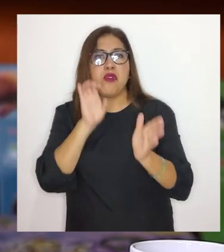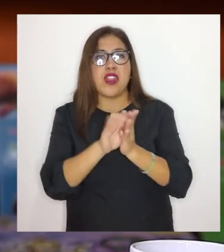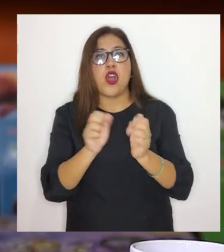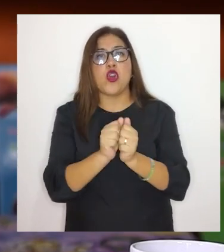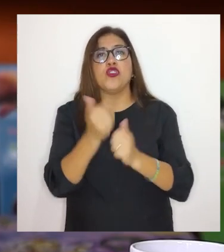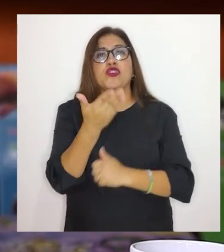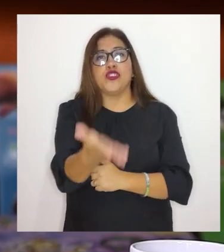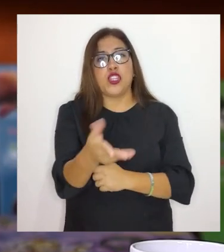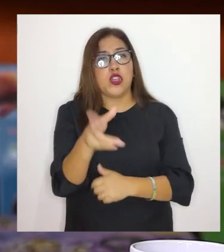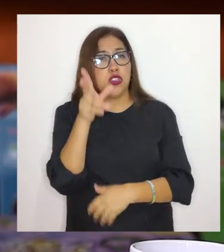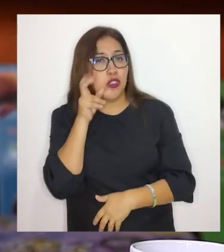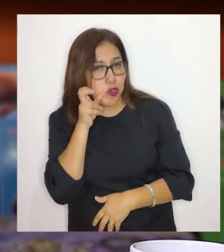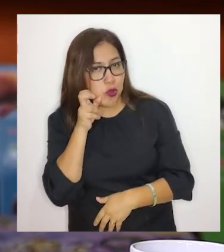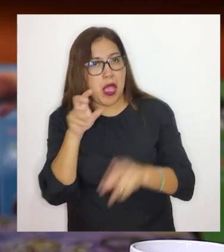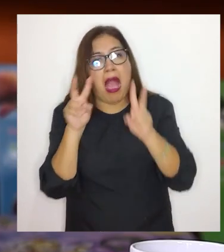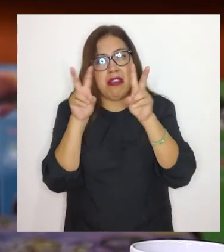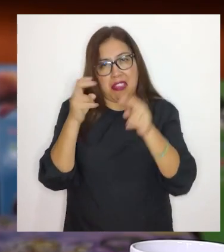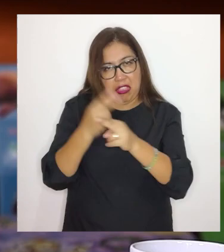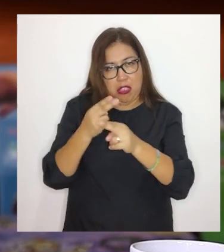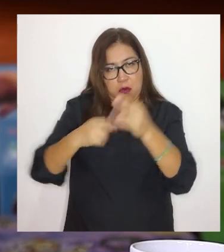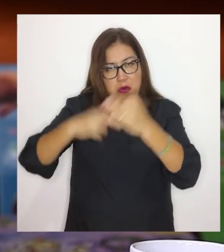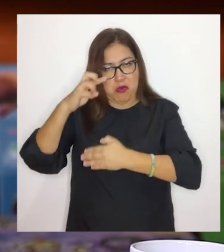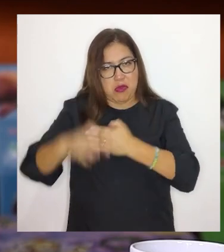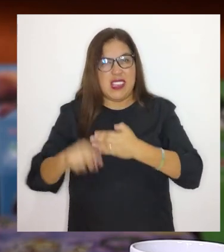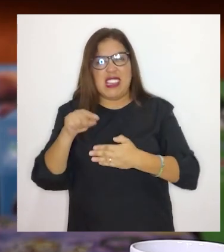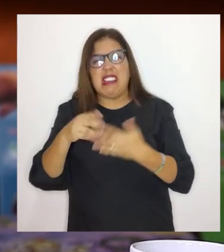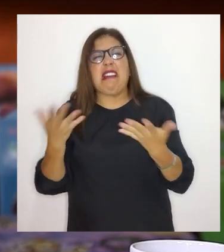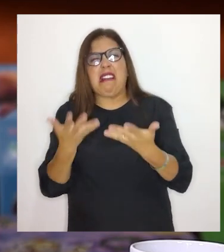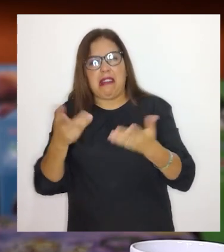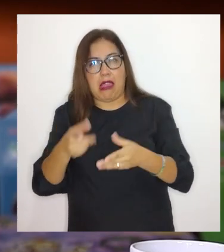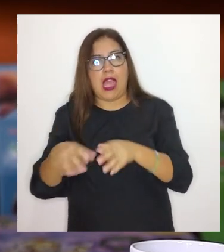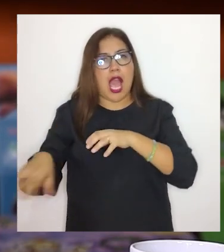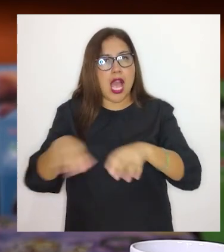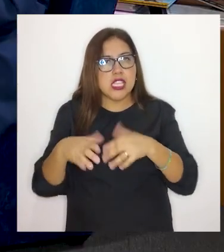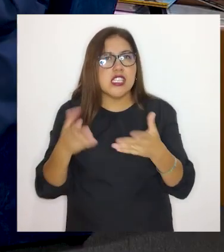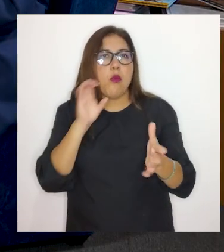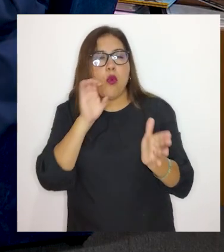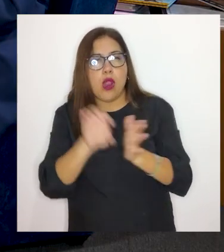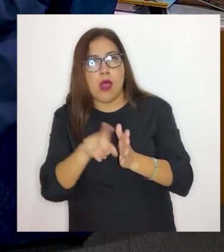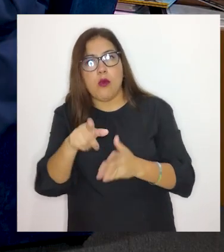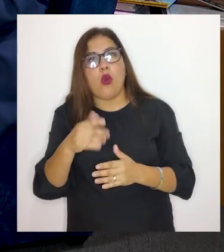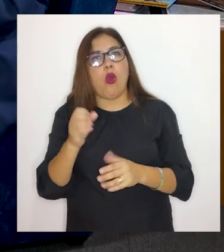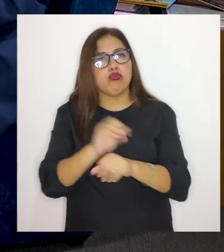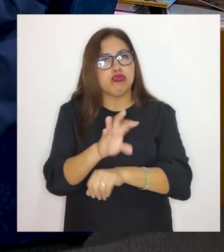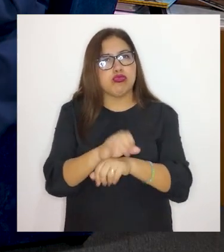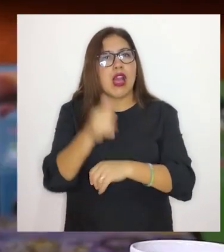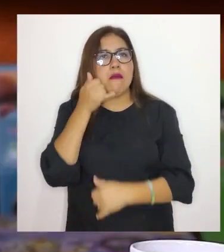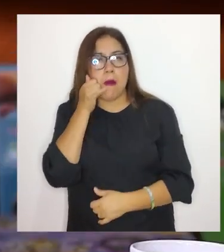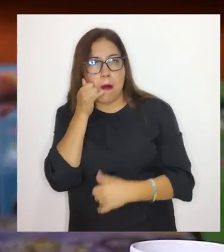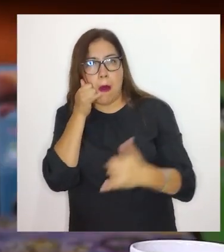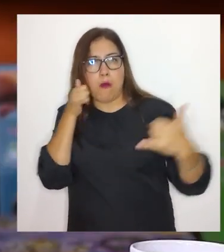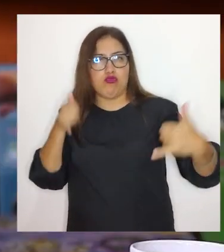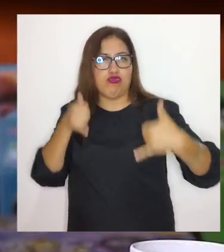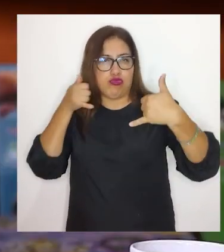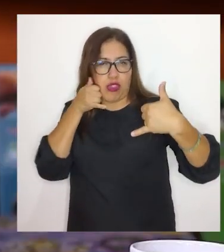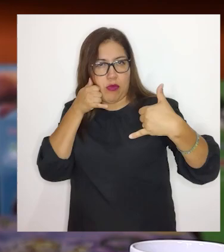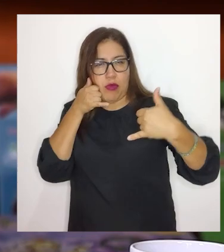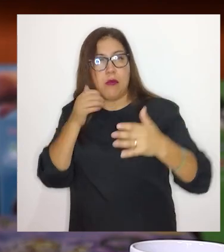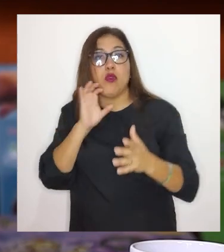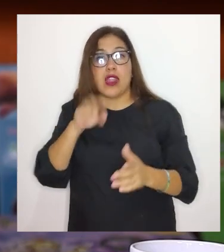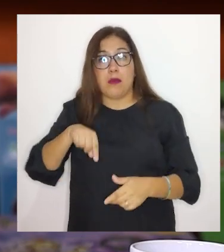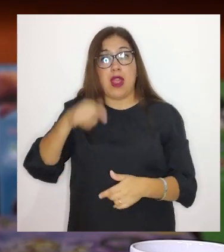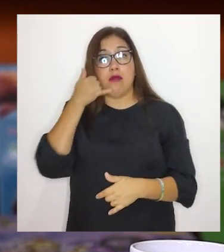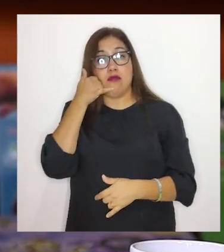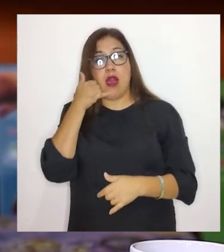Contigo te escucha, es una actividad de consejería telefónica mediante las cuales personas que